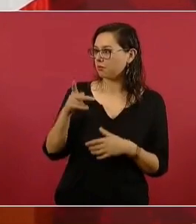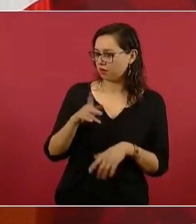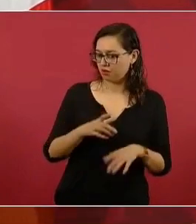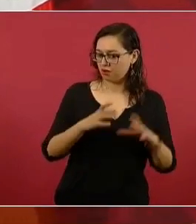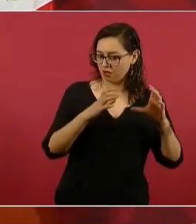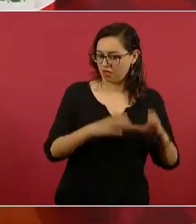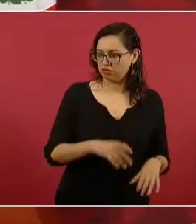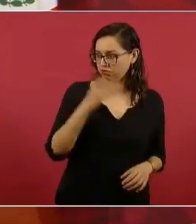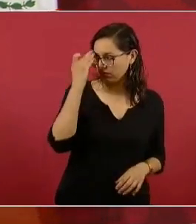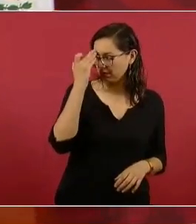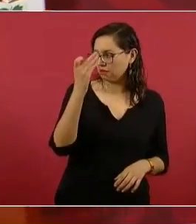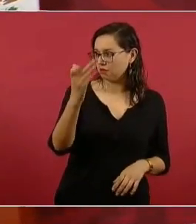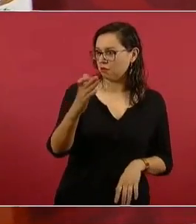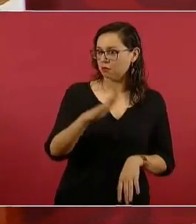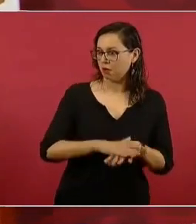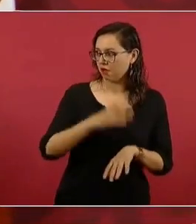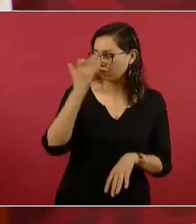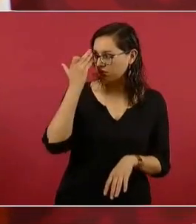que les duraba más.